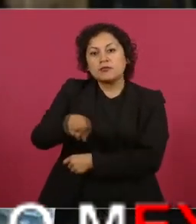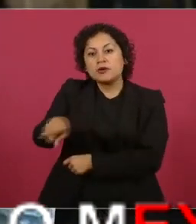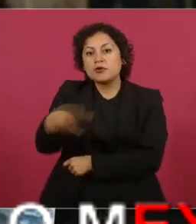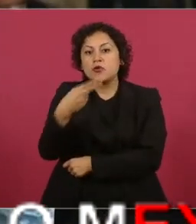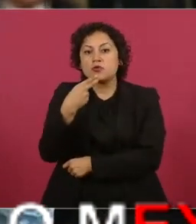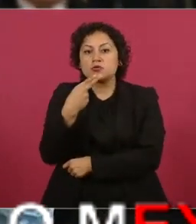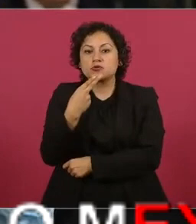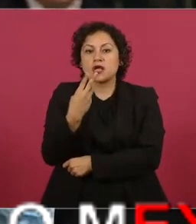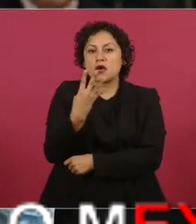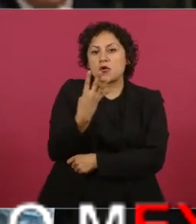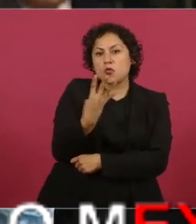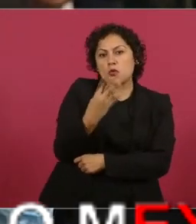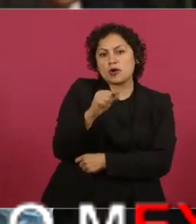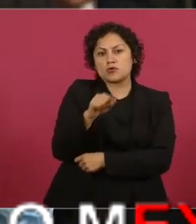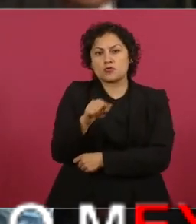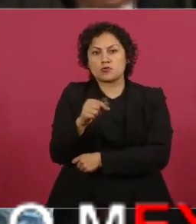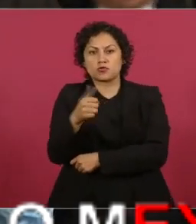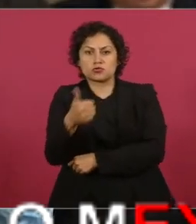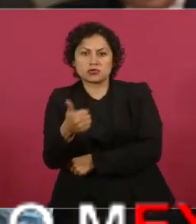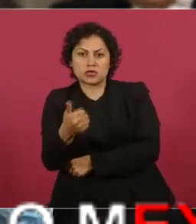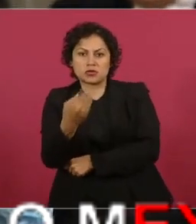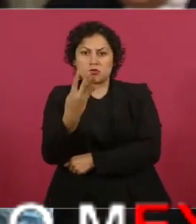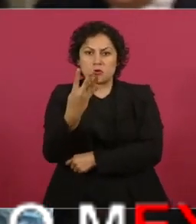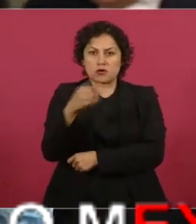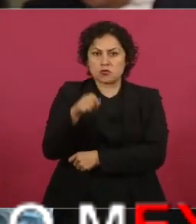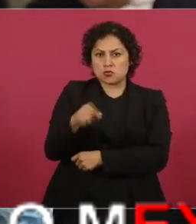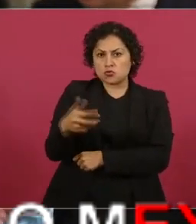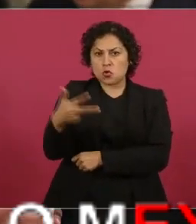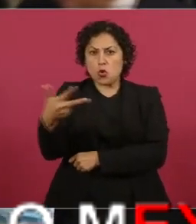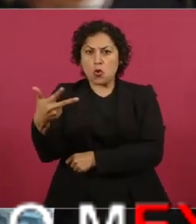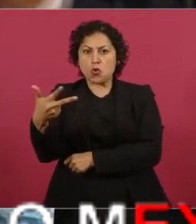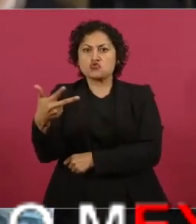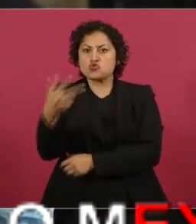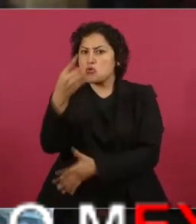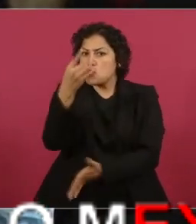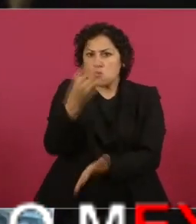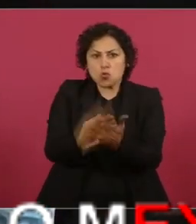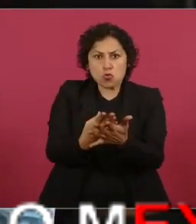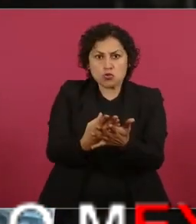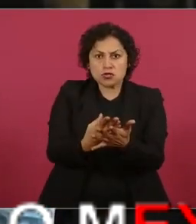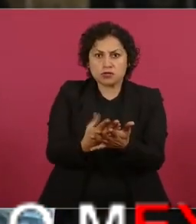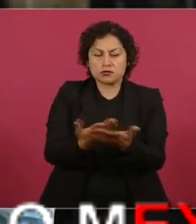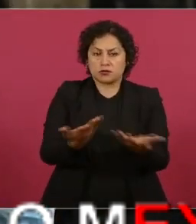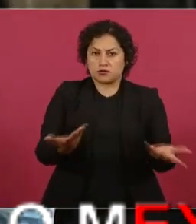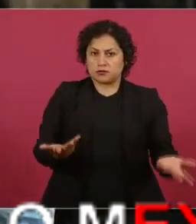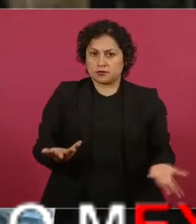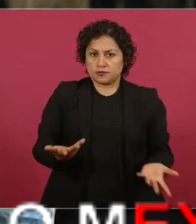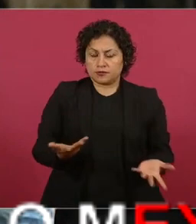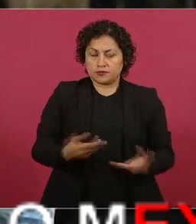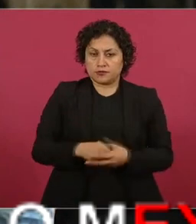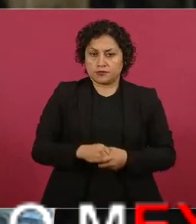entre el 4.6 y el 4.8. Estos son datos del